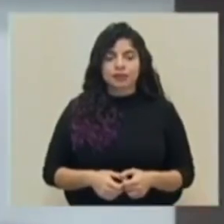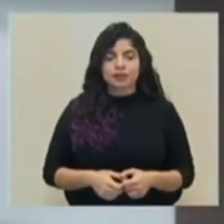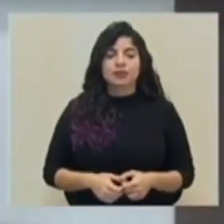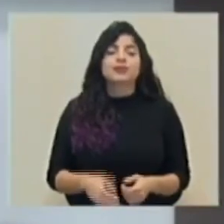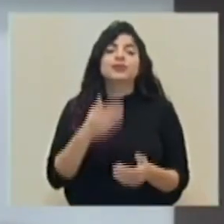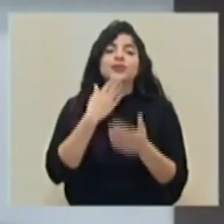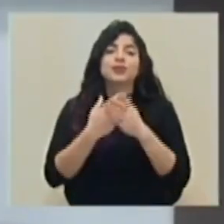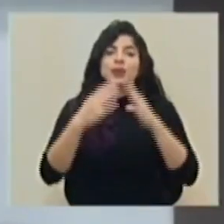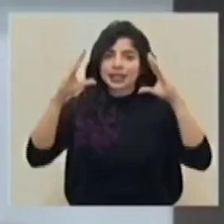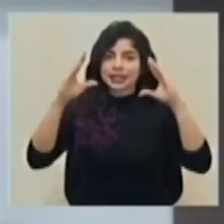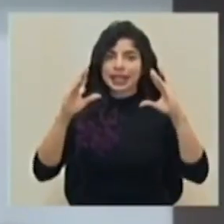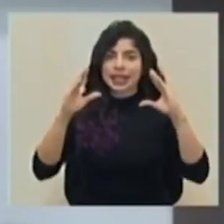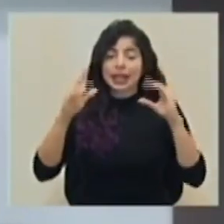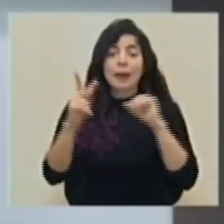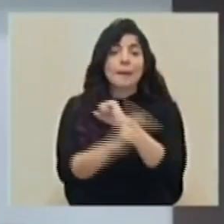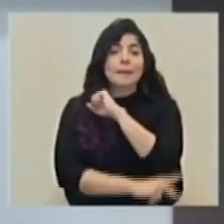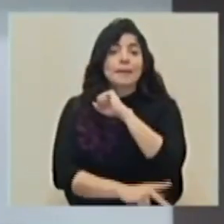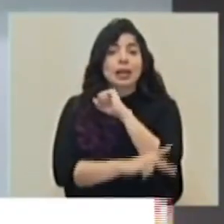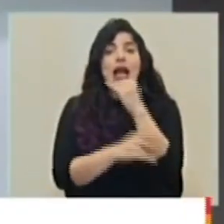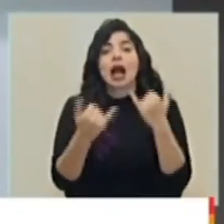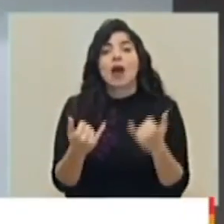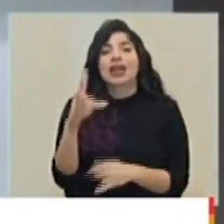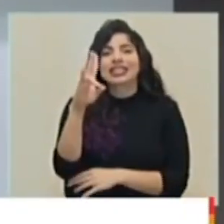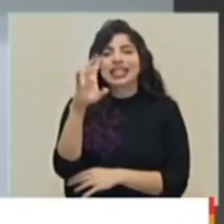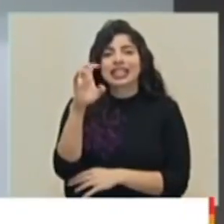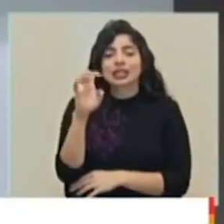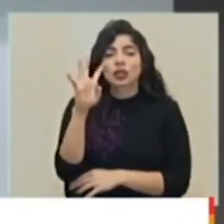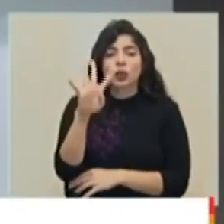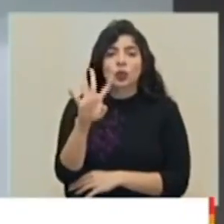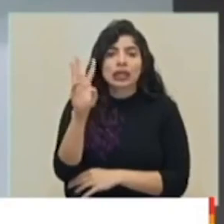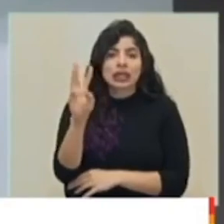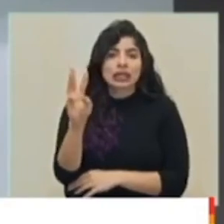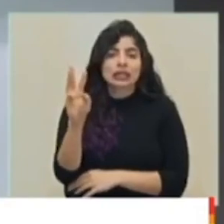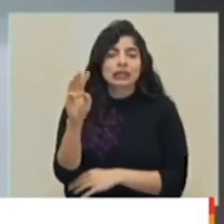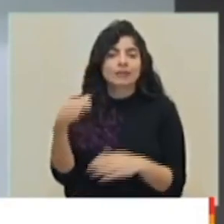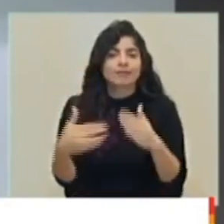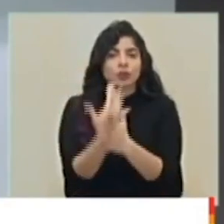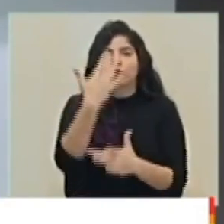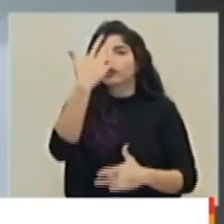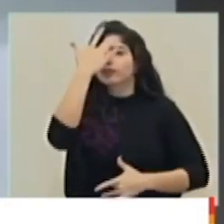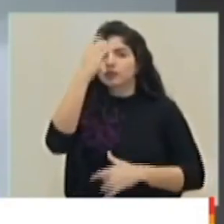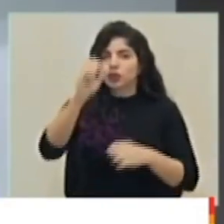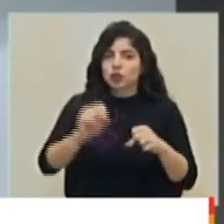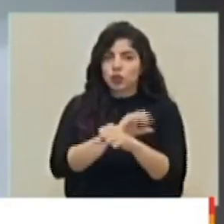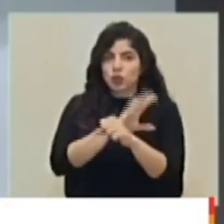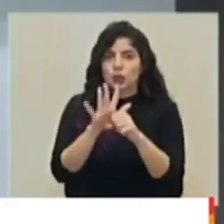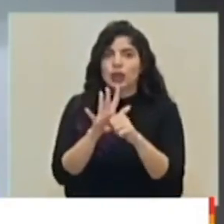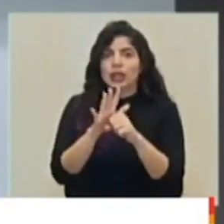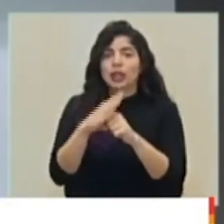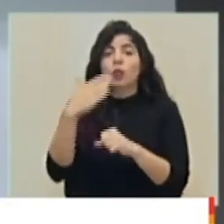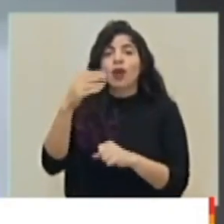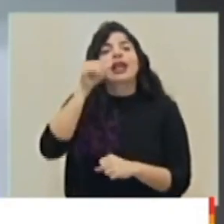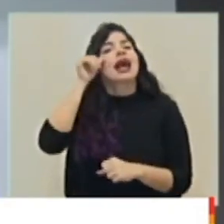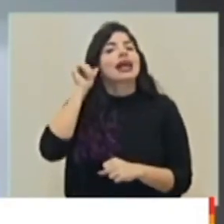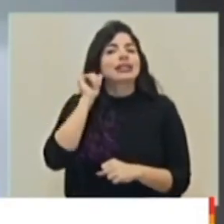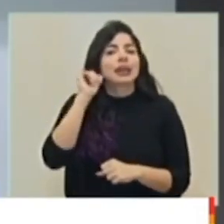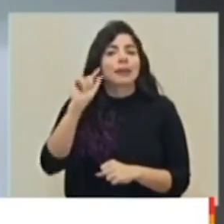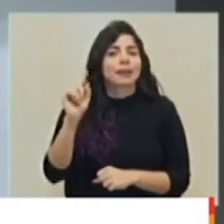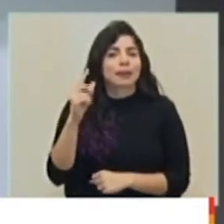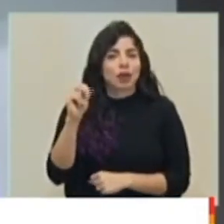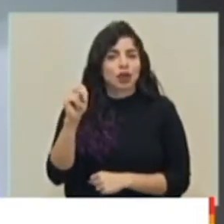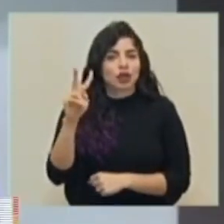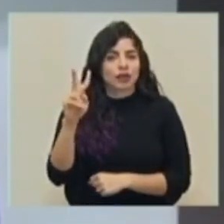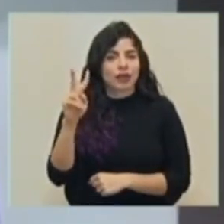Buenas tardes. El país registró setecientos cuarenta y seis casos nuevos de COVID-19 el día de ayer primero de